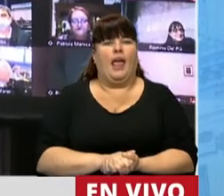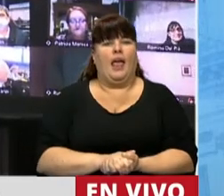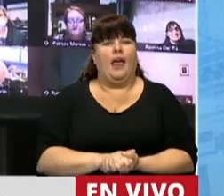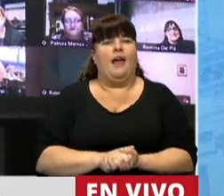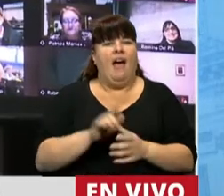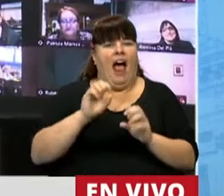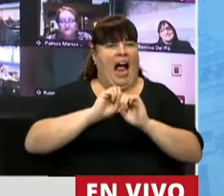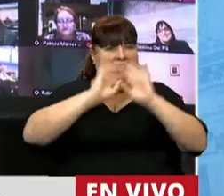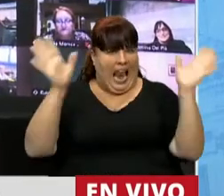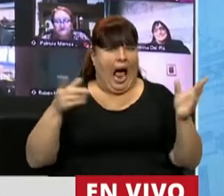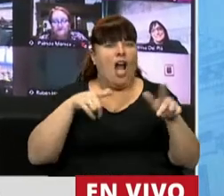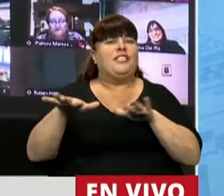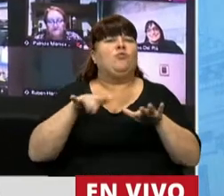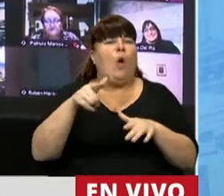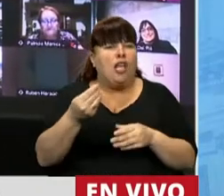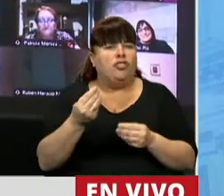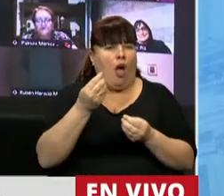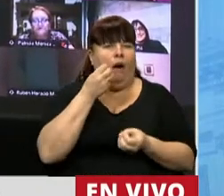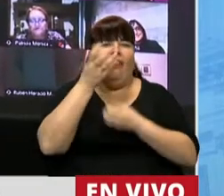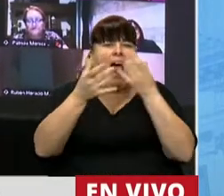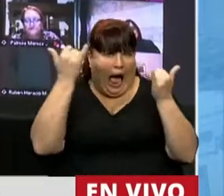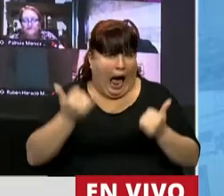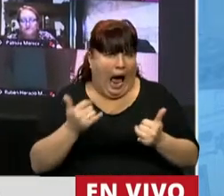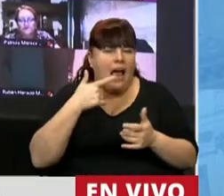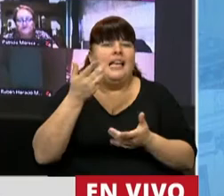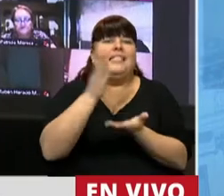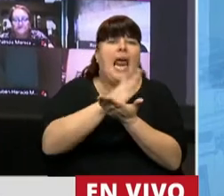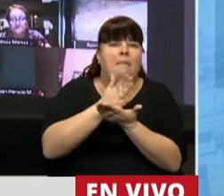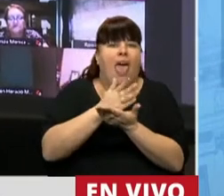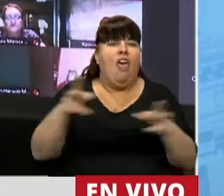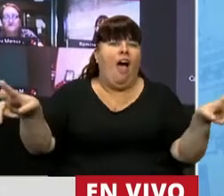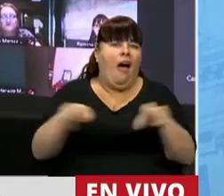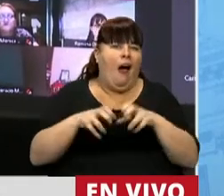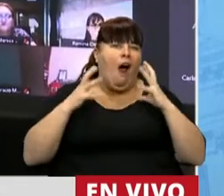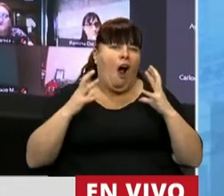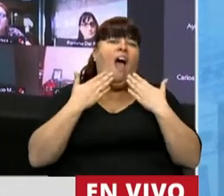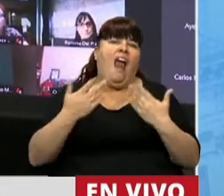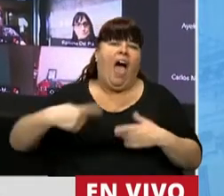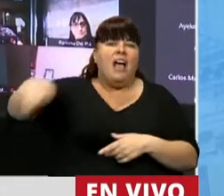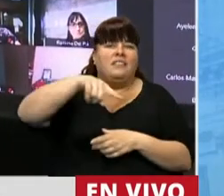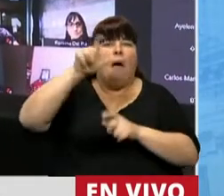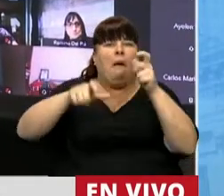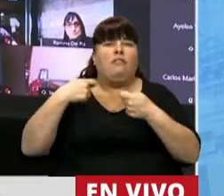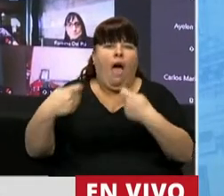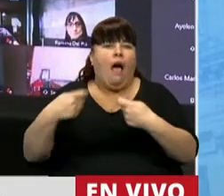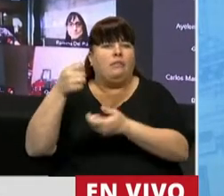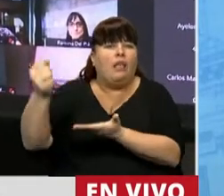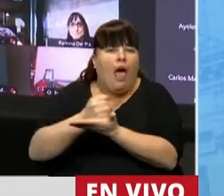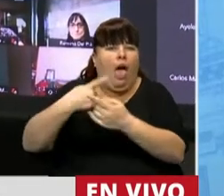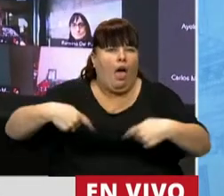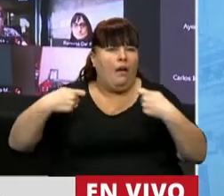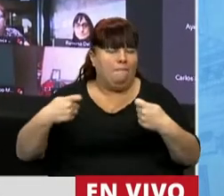un blanqueo de una situación en donde aquellos que intermedian están ganando mucho dinero a costa de esta parte. Y sobre todo